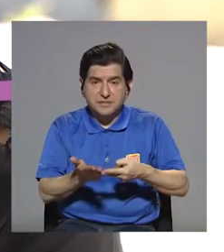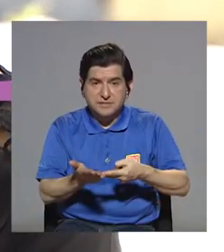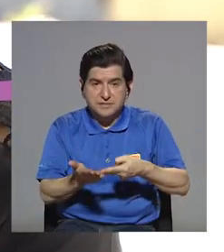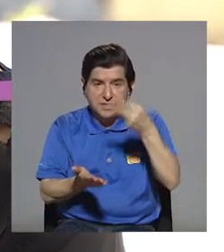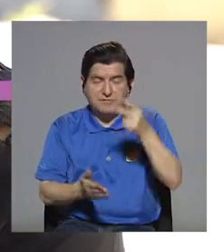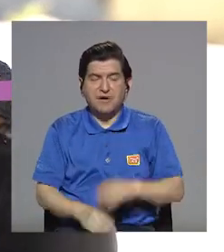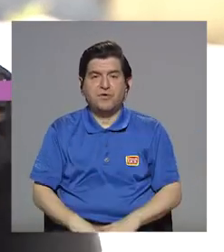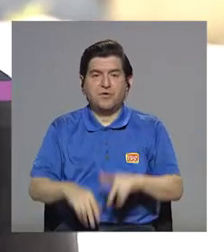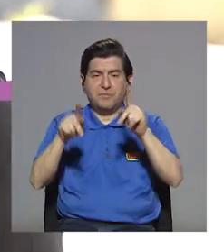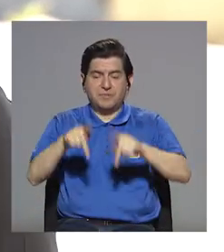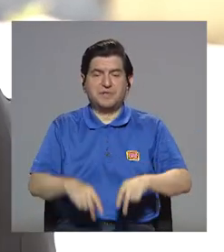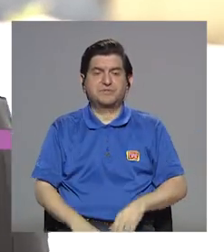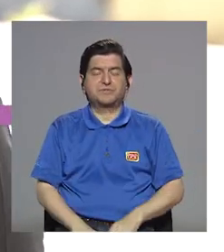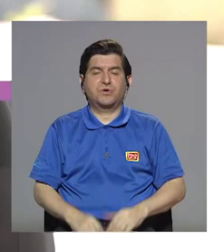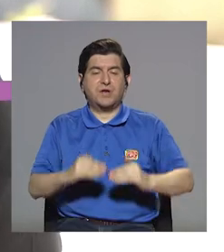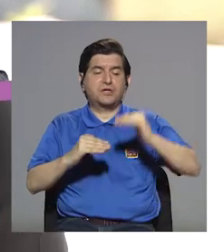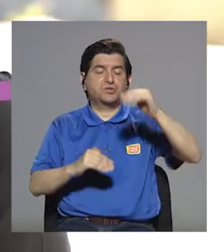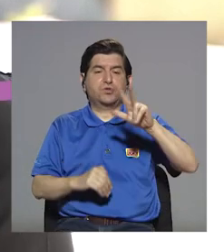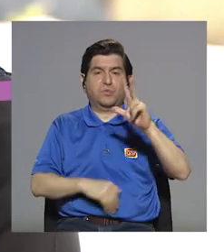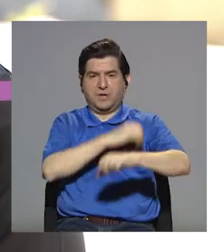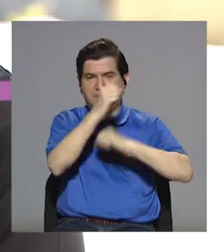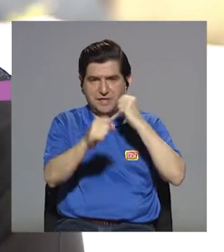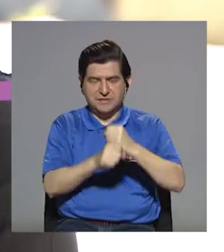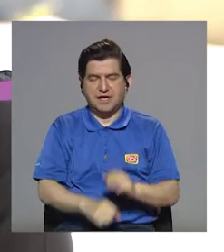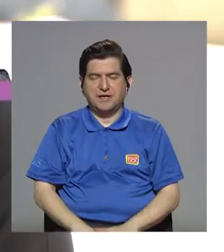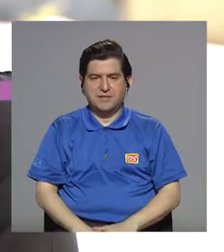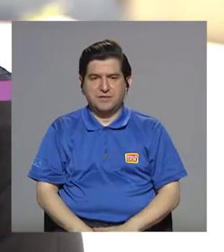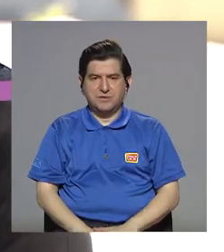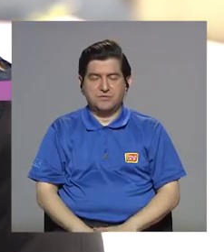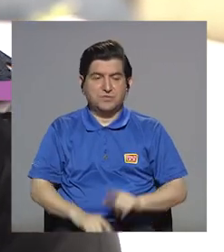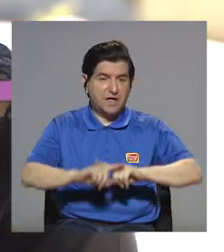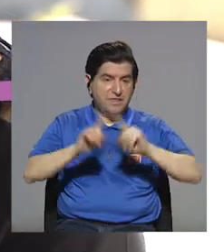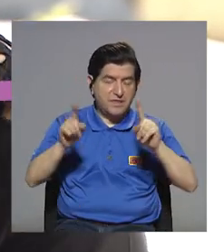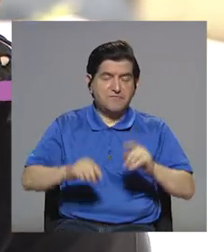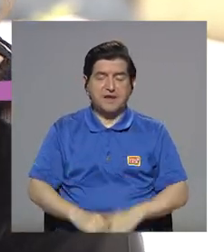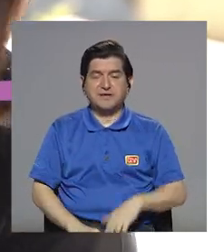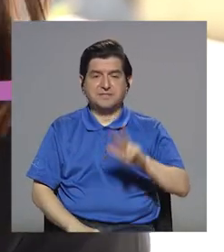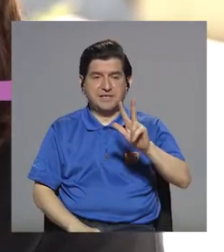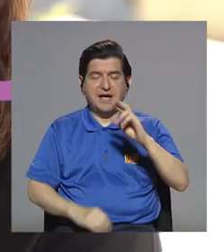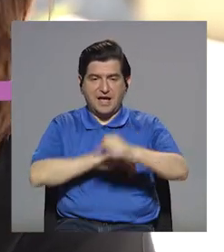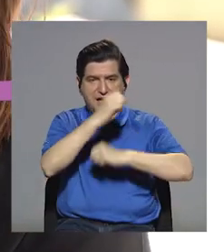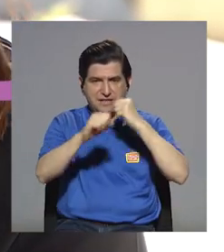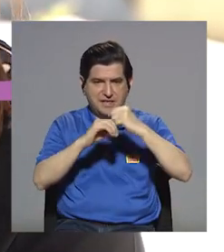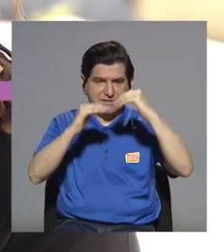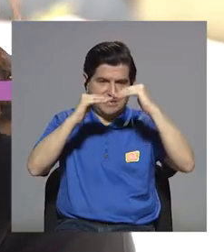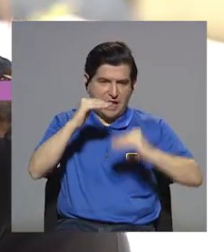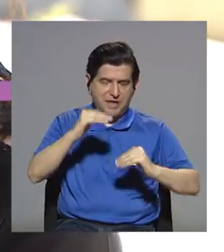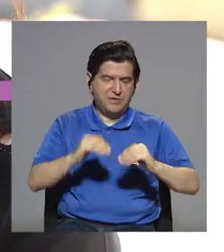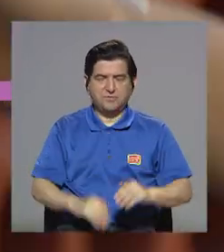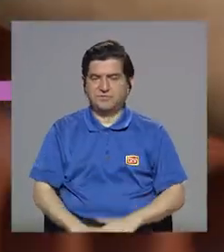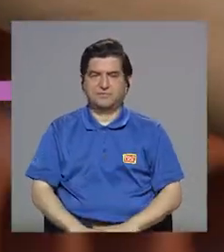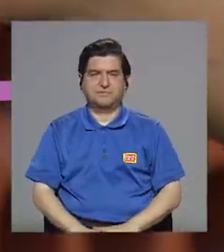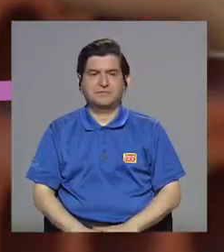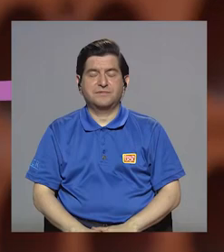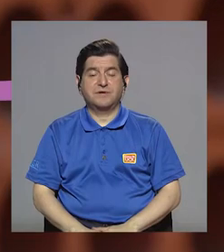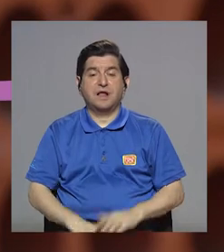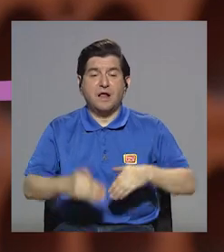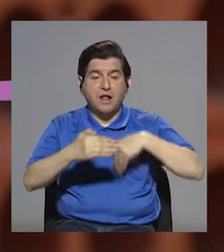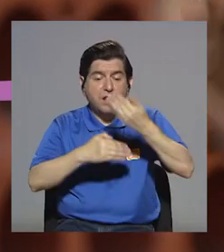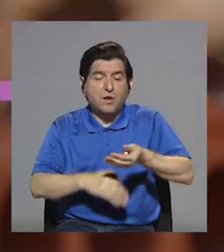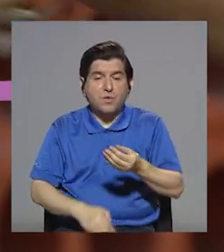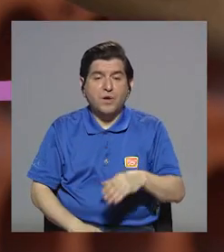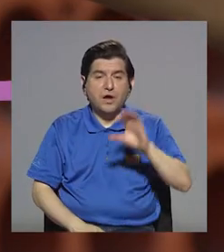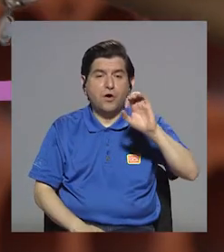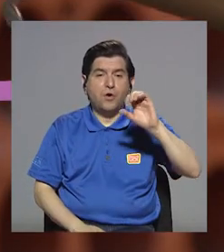para consumidores de tres años por día, ¿verdad? Porque los requerimientos diarios de un niño menor de tres años son completamente diferentes. Entonces, después de las